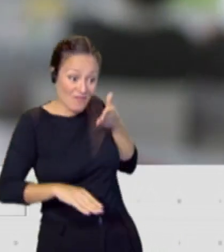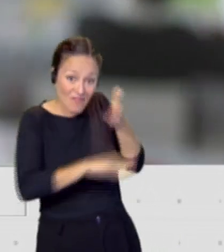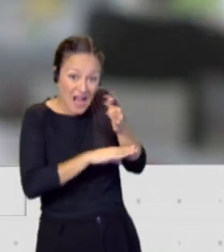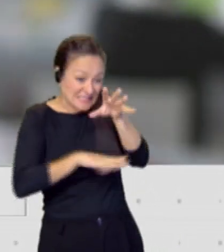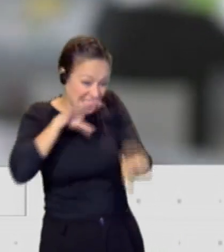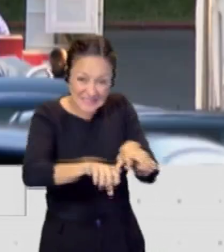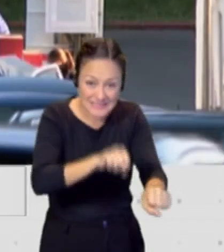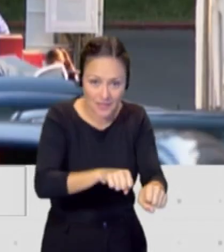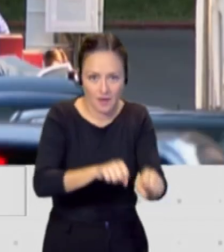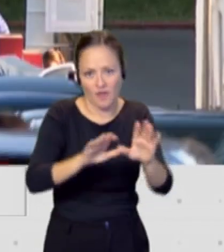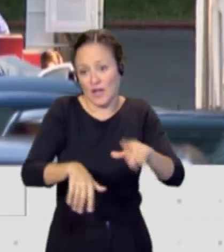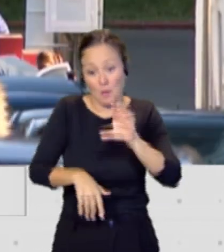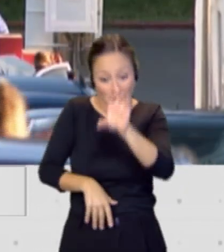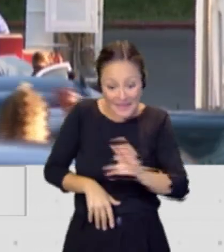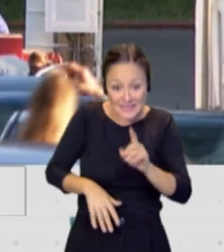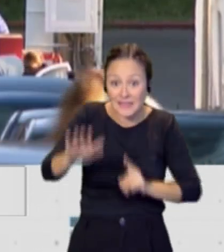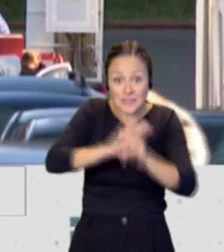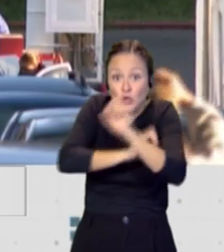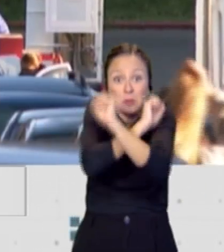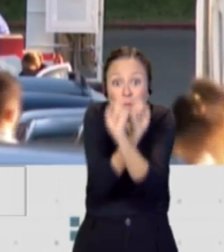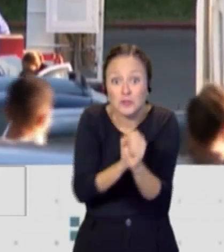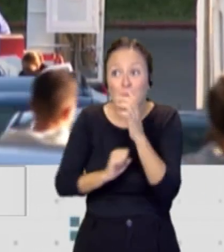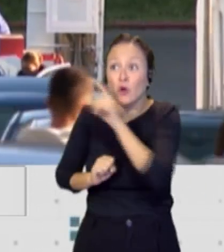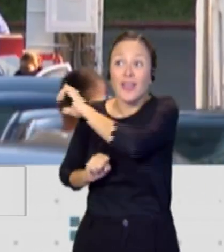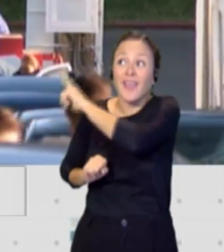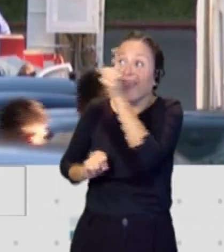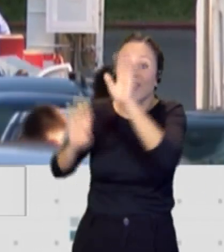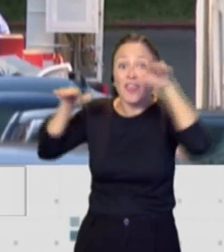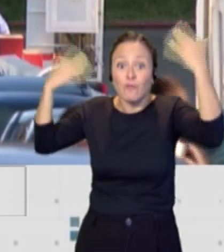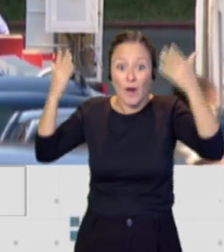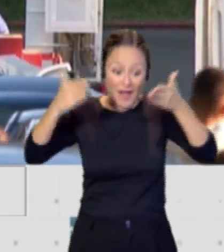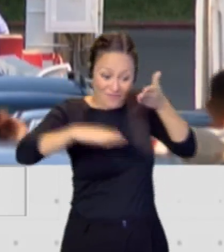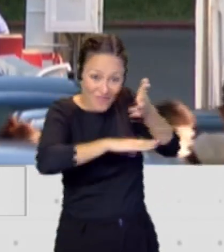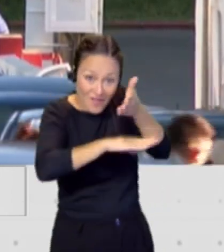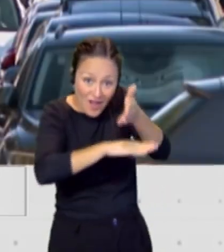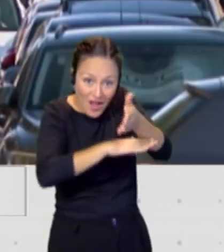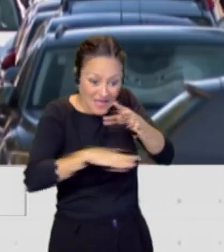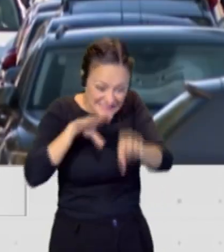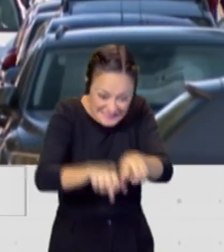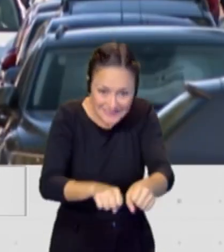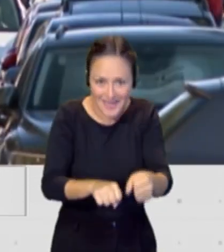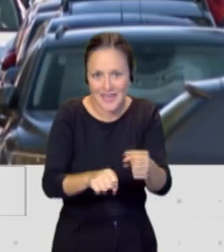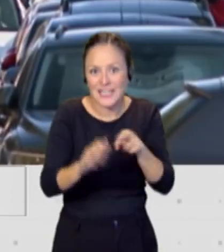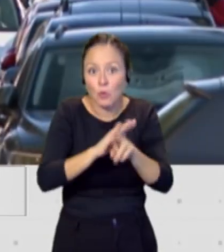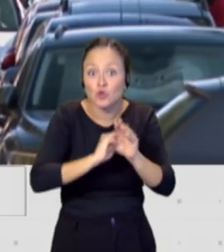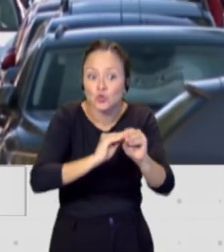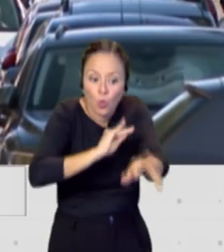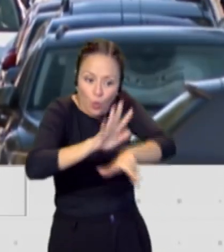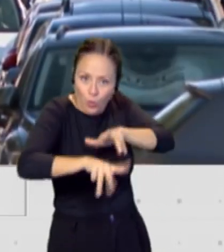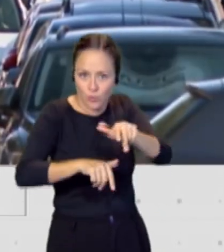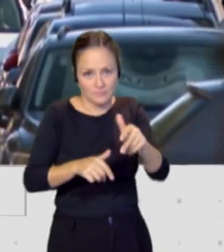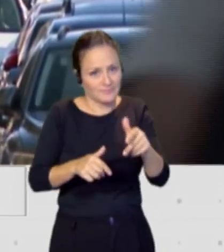estos países no pueden afrontar un desarrollo mientras esa colonización de sus recursos no termine.